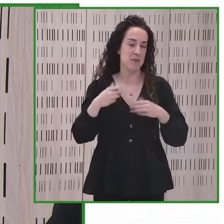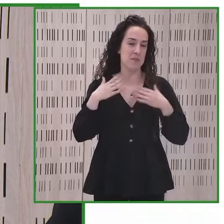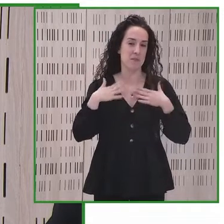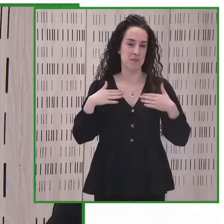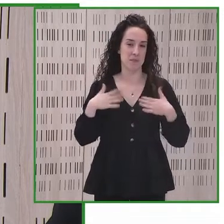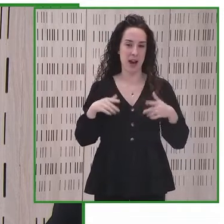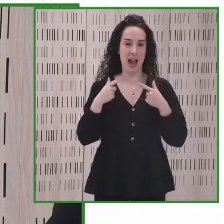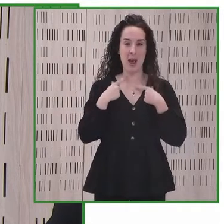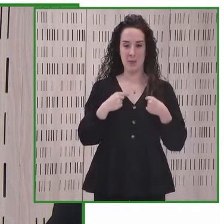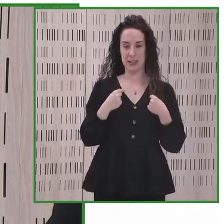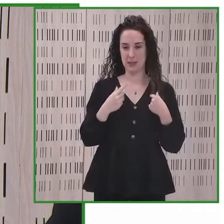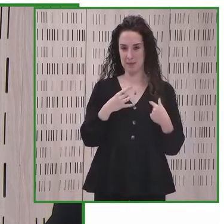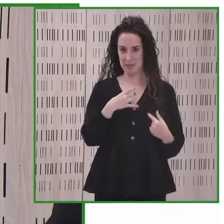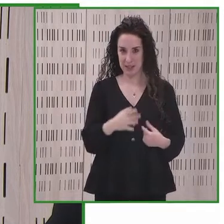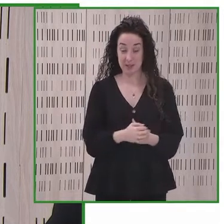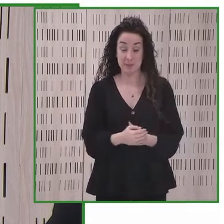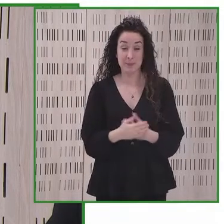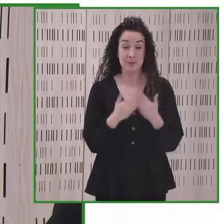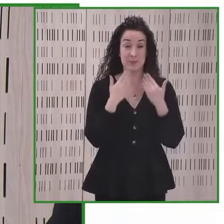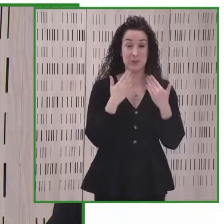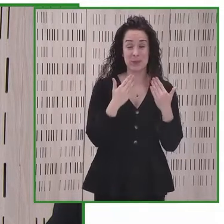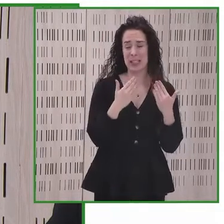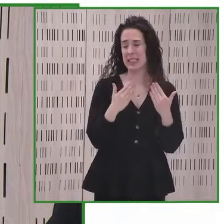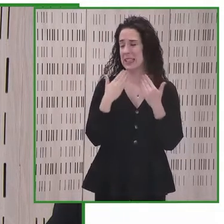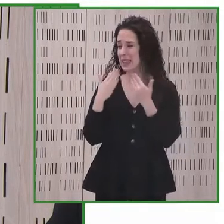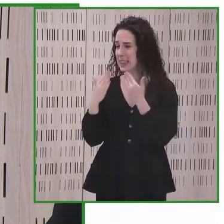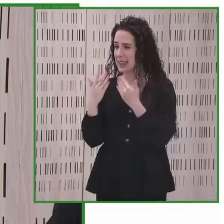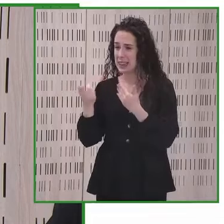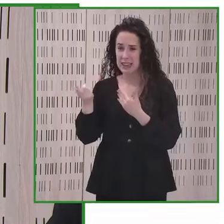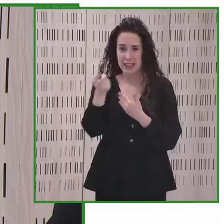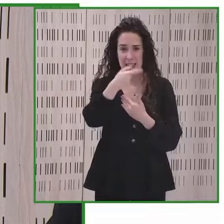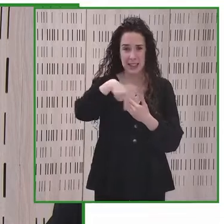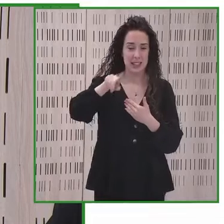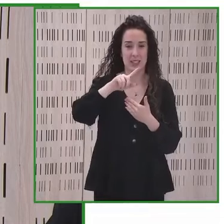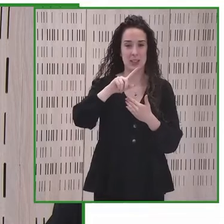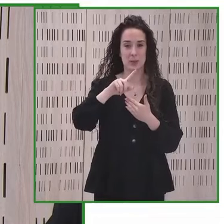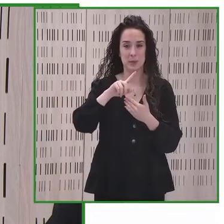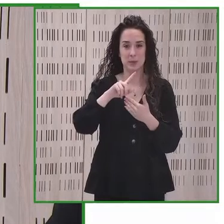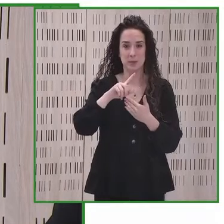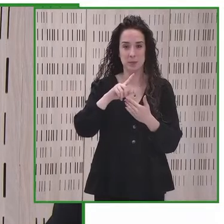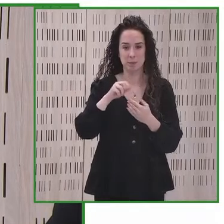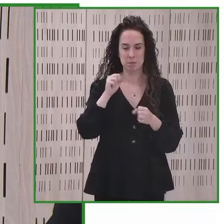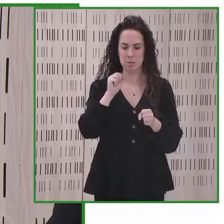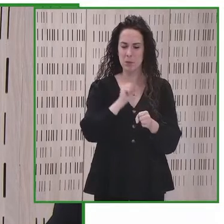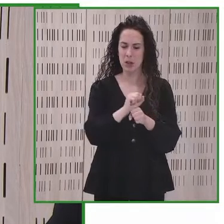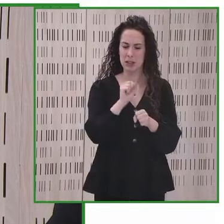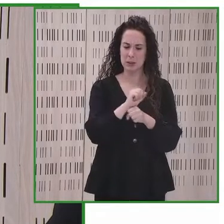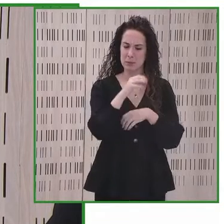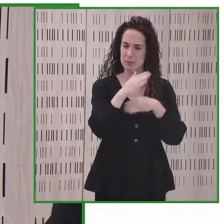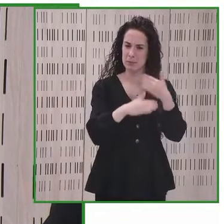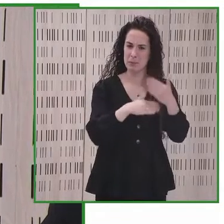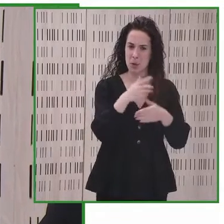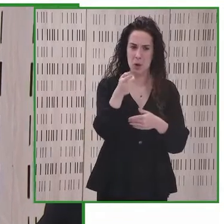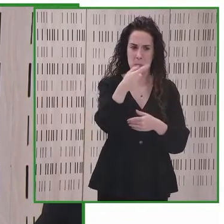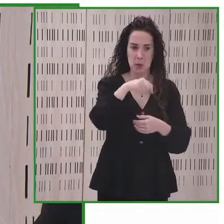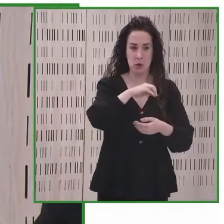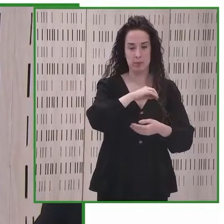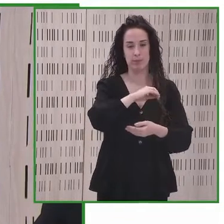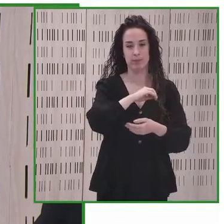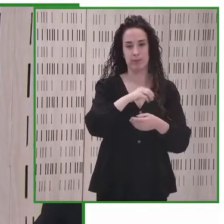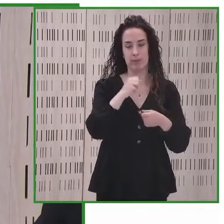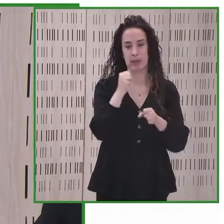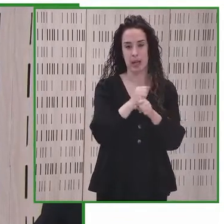lugar, quisiera reconocerles el trabajo constante y significativo que realizan desde sus organizaciones, muy